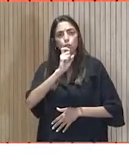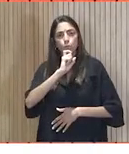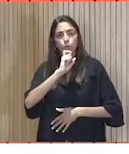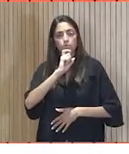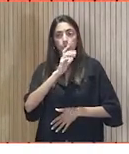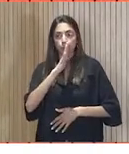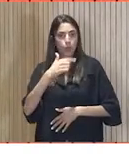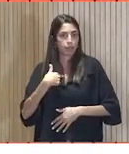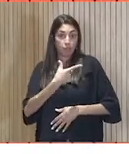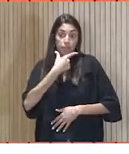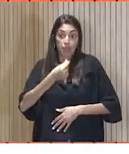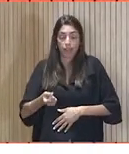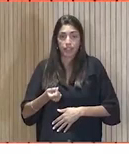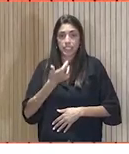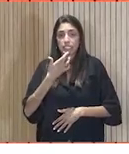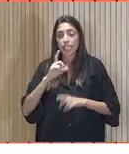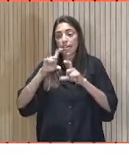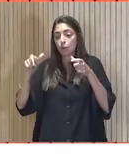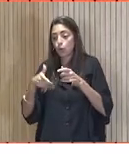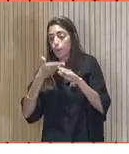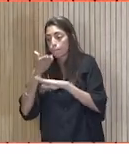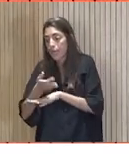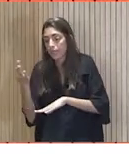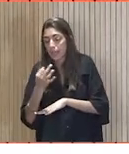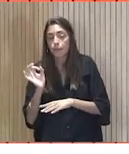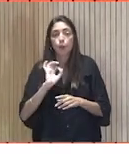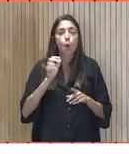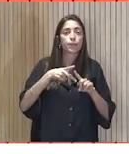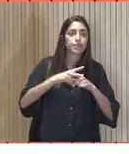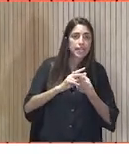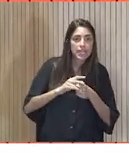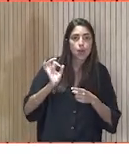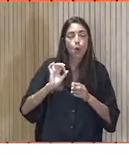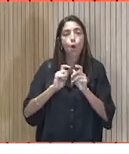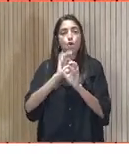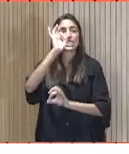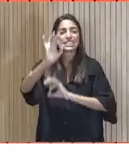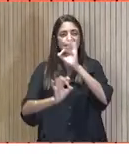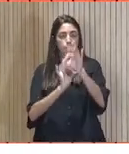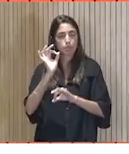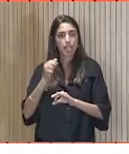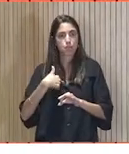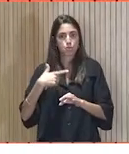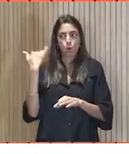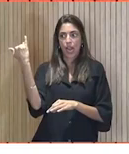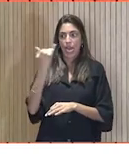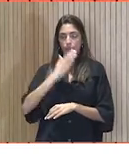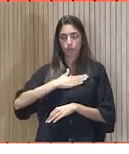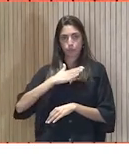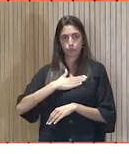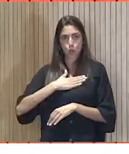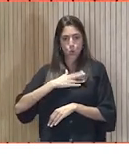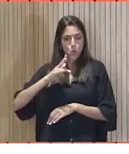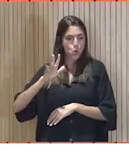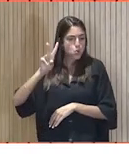como que te lo pone muy fácil el tener que ir a una reunión, a un taller, a una asamblea. A mí jamás un jefe mío o